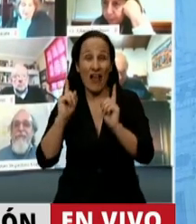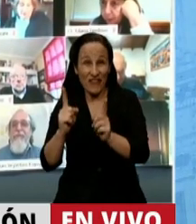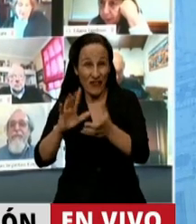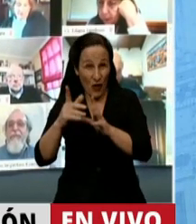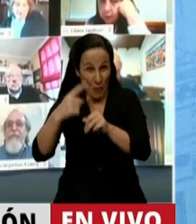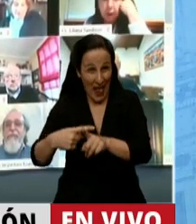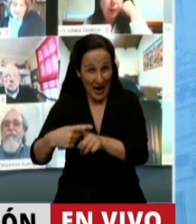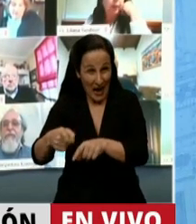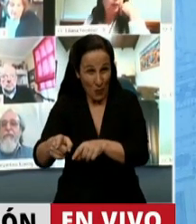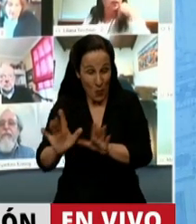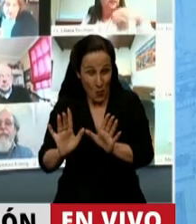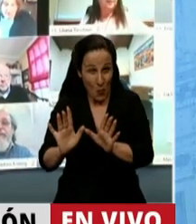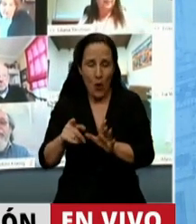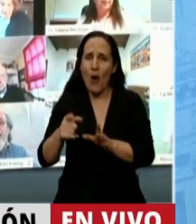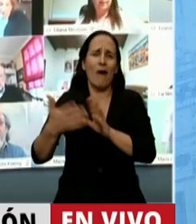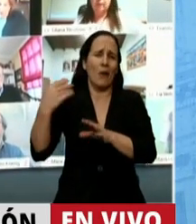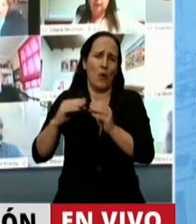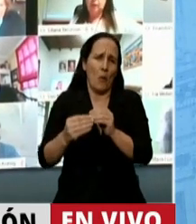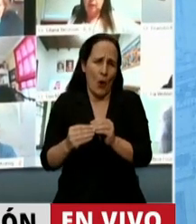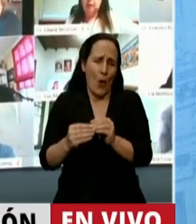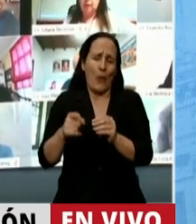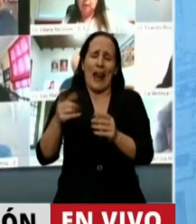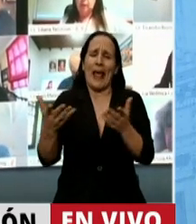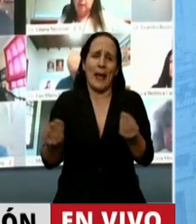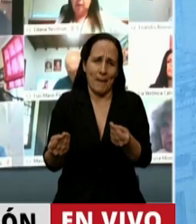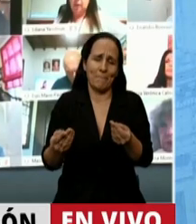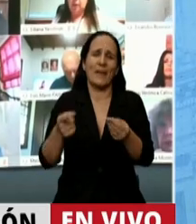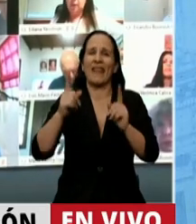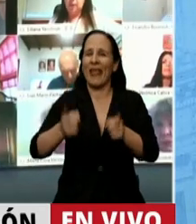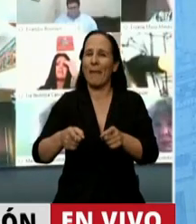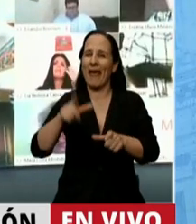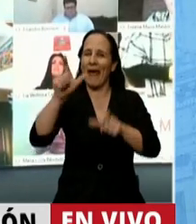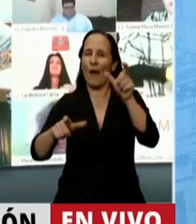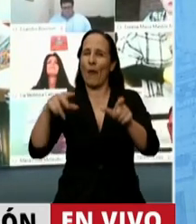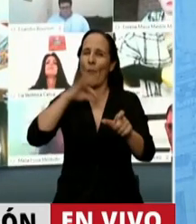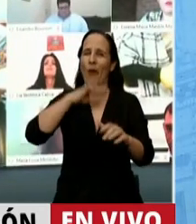aparte de los problemas que traía y de las asimetrías que profundizaba,